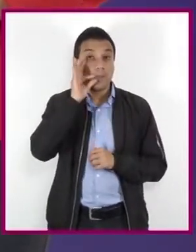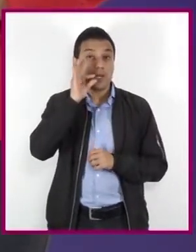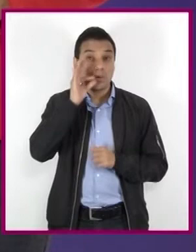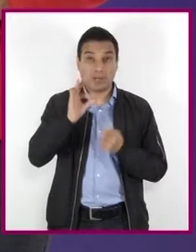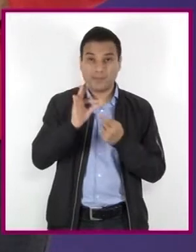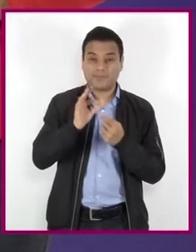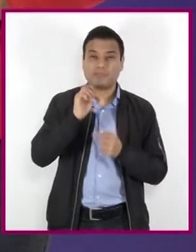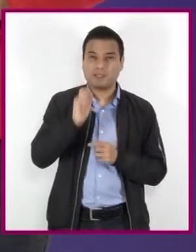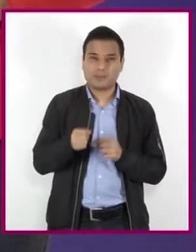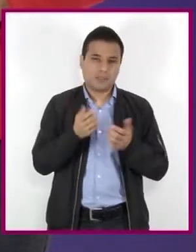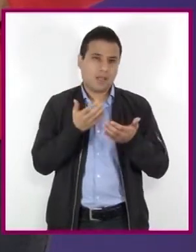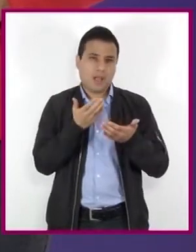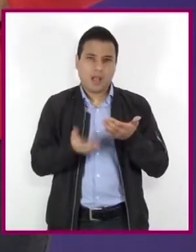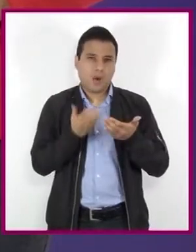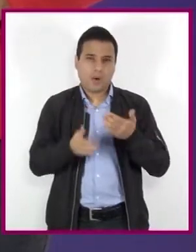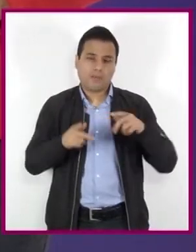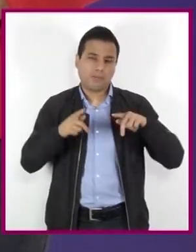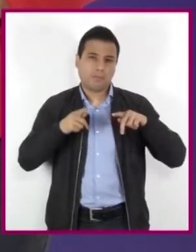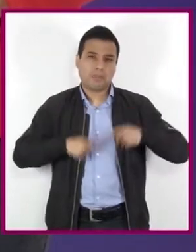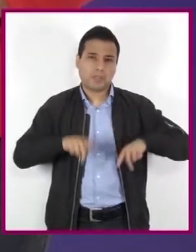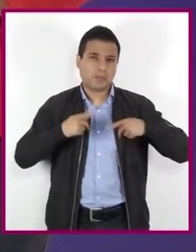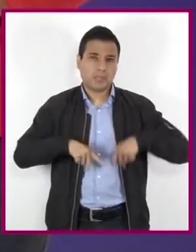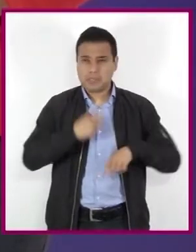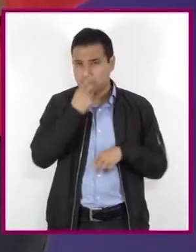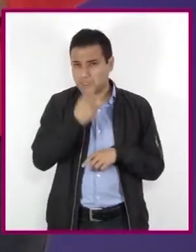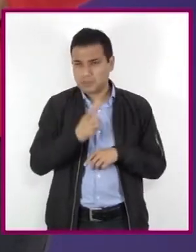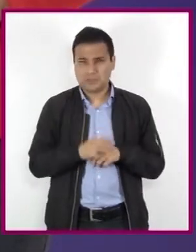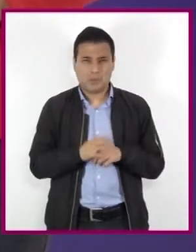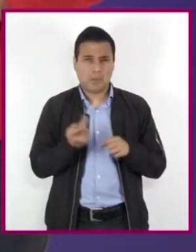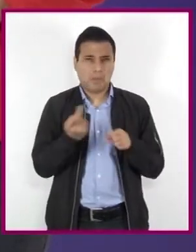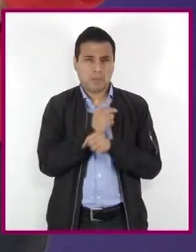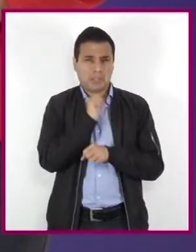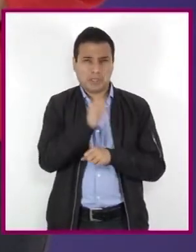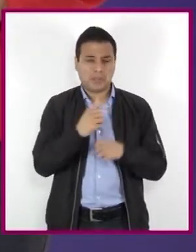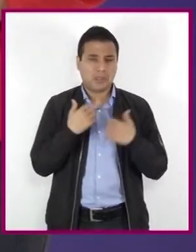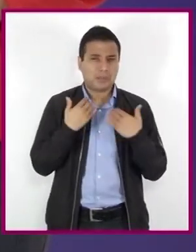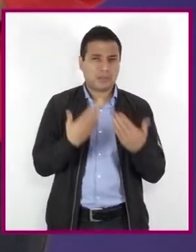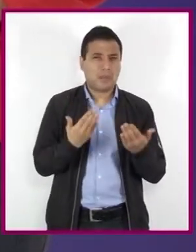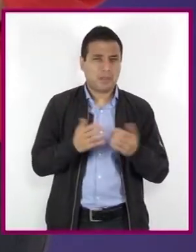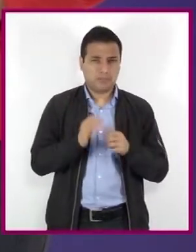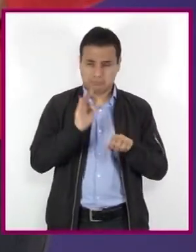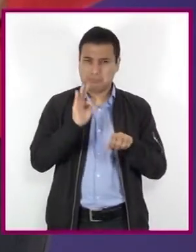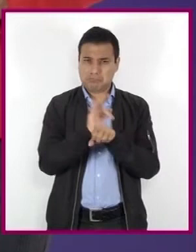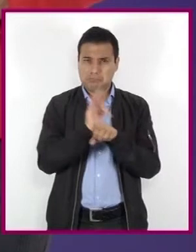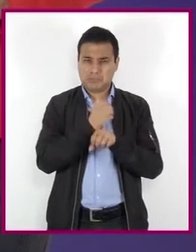sustancia que actualmente algunos consideran que no afecta a la salud, sino que la beneficia.